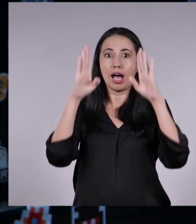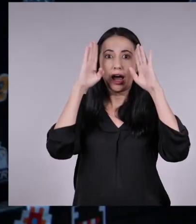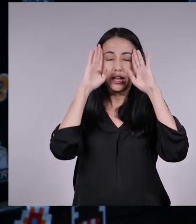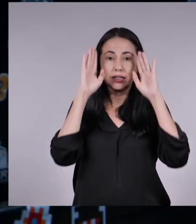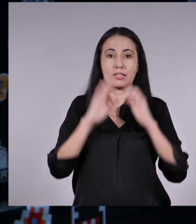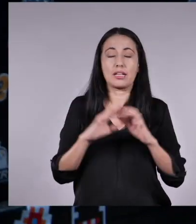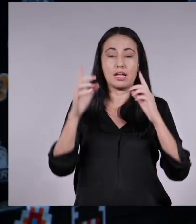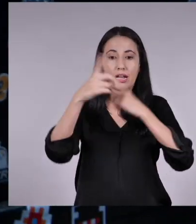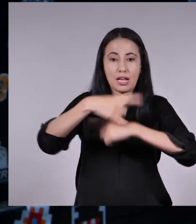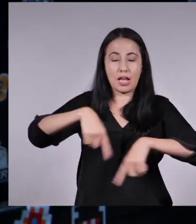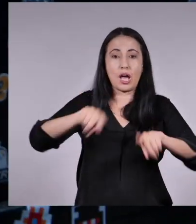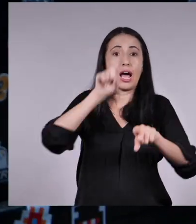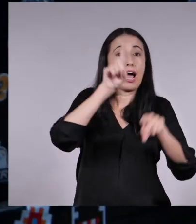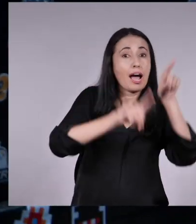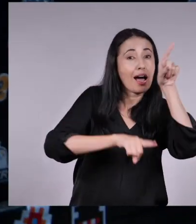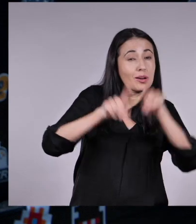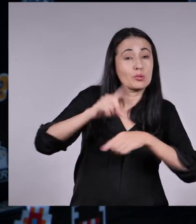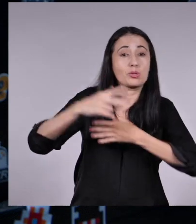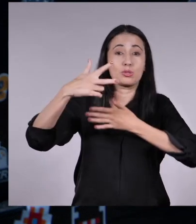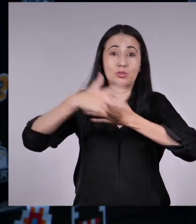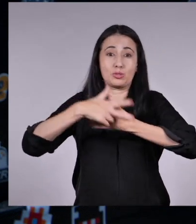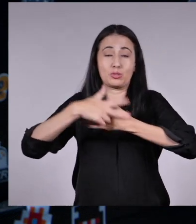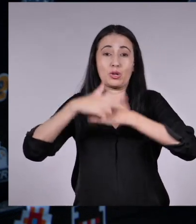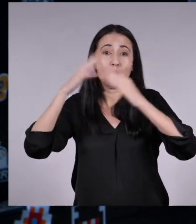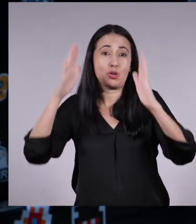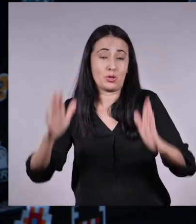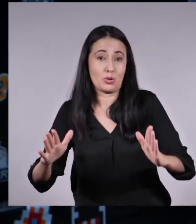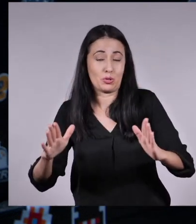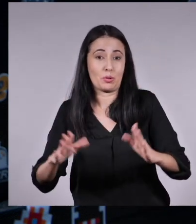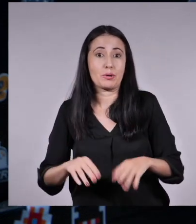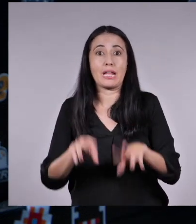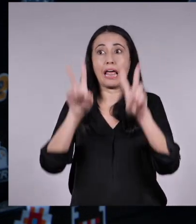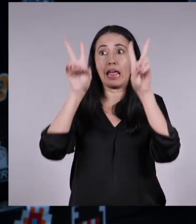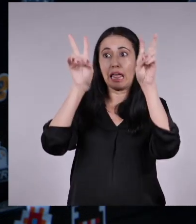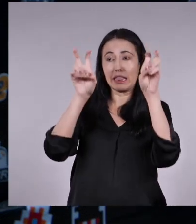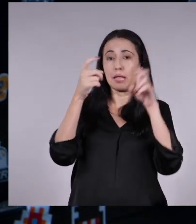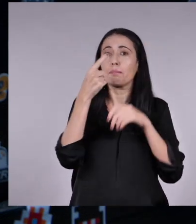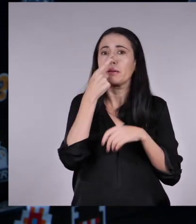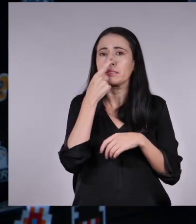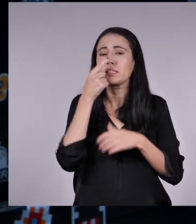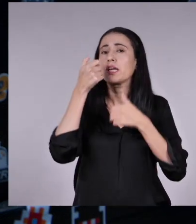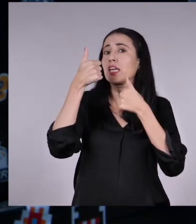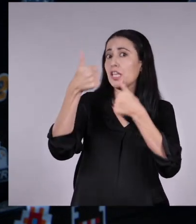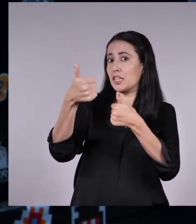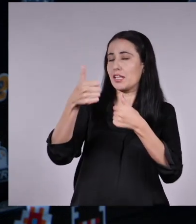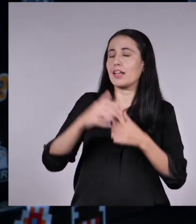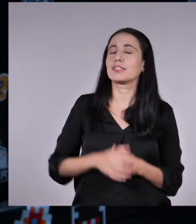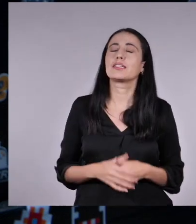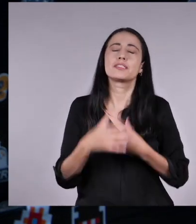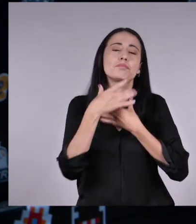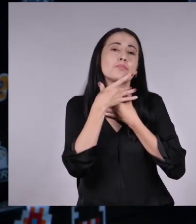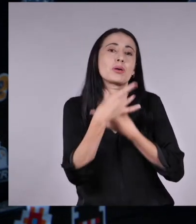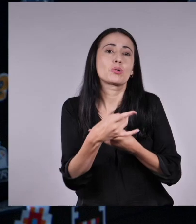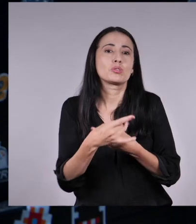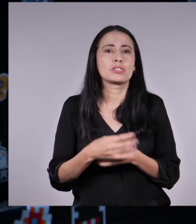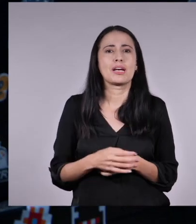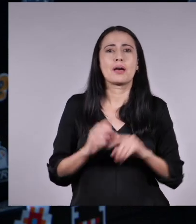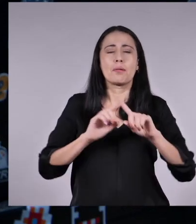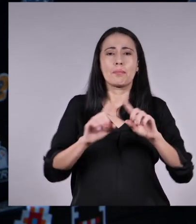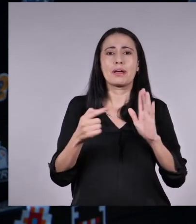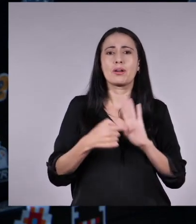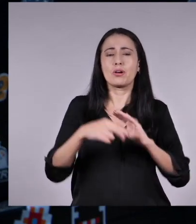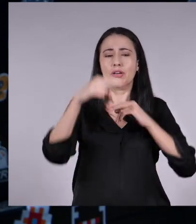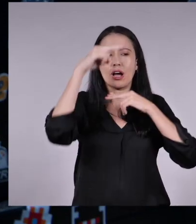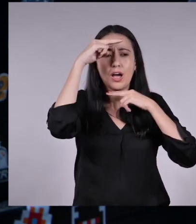Estos son solo algunos de los youtubers y divulgadores de contenido que más me gustan. Pero quería hacer una mención